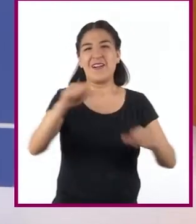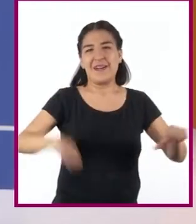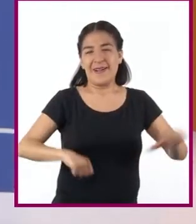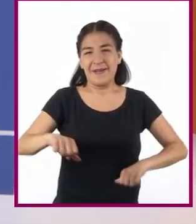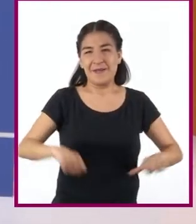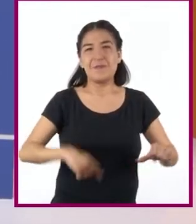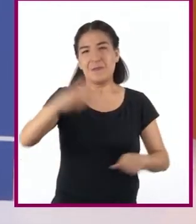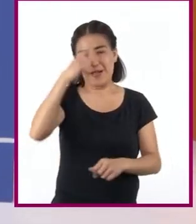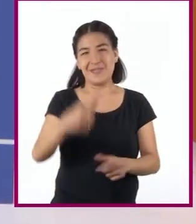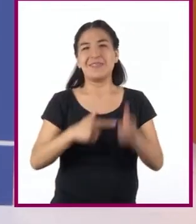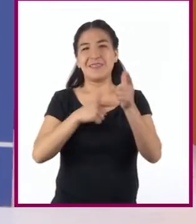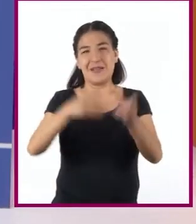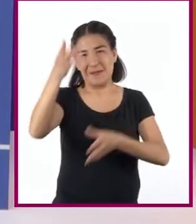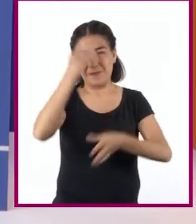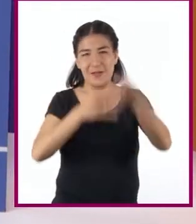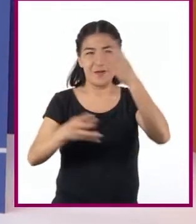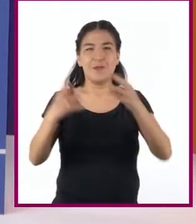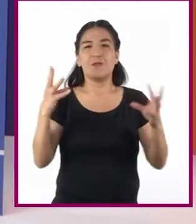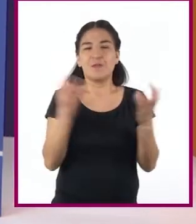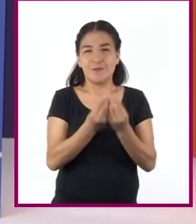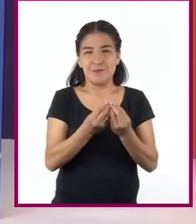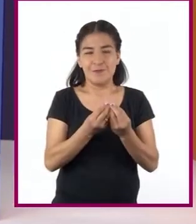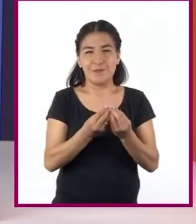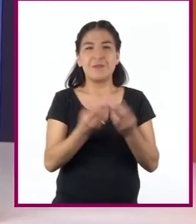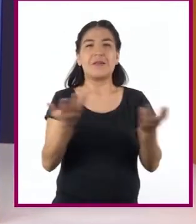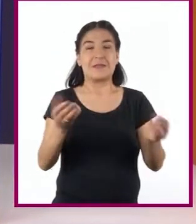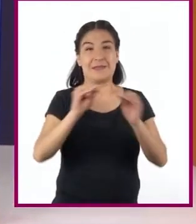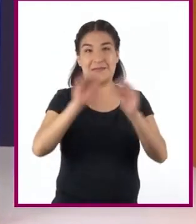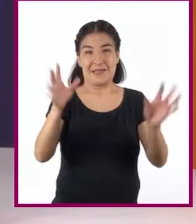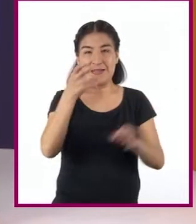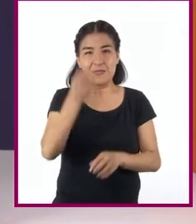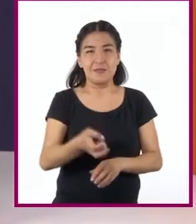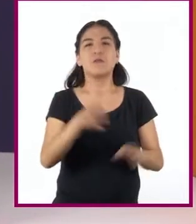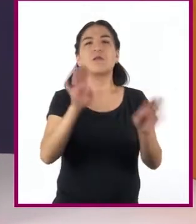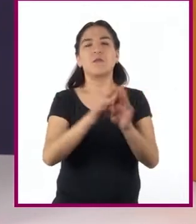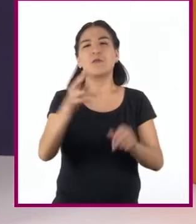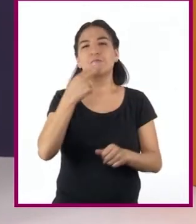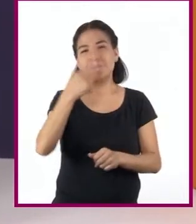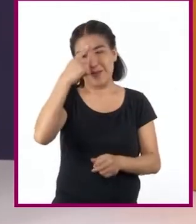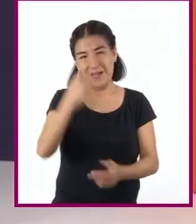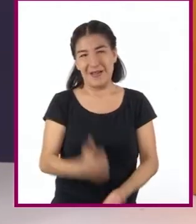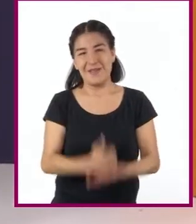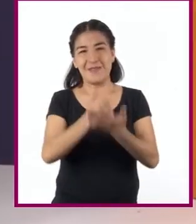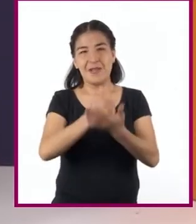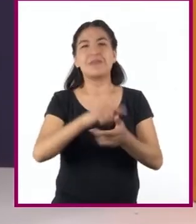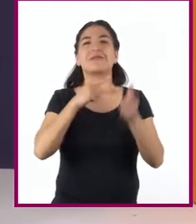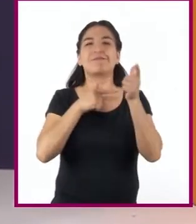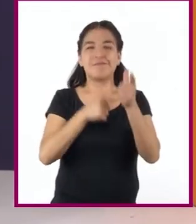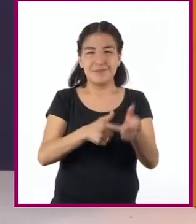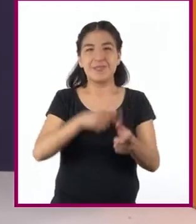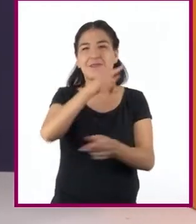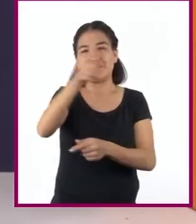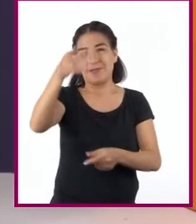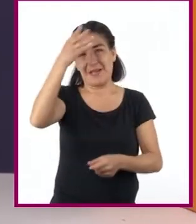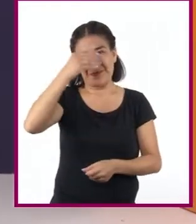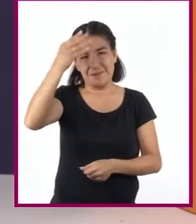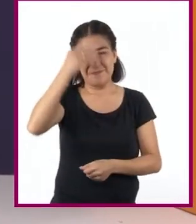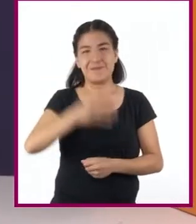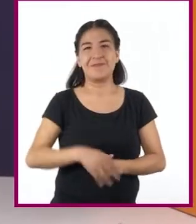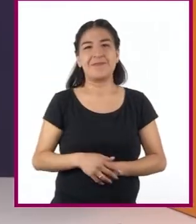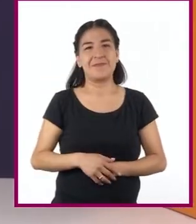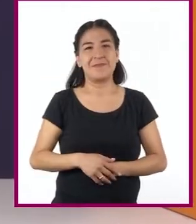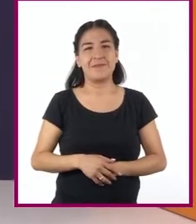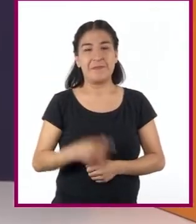para seguir aprendiendo juntos. Claro, todo esto como un recurso que les ayudará a continuar con su aprendizaje.